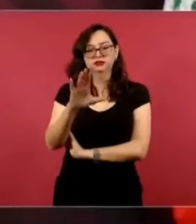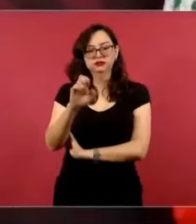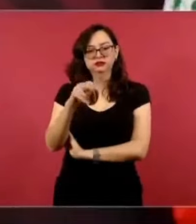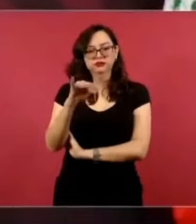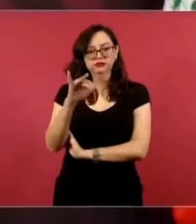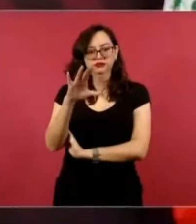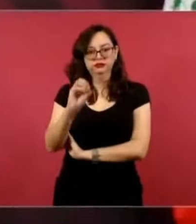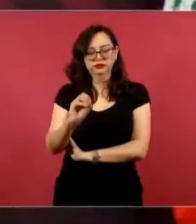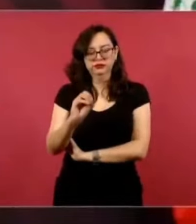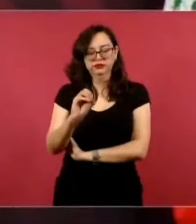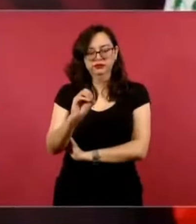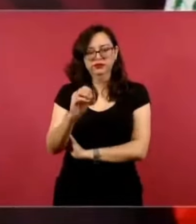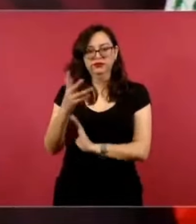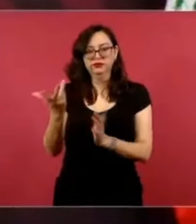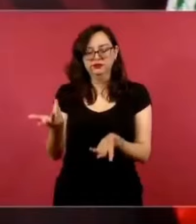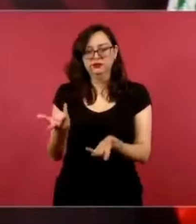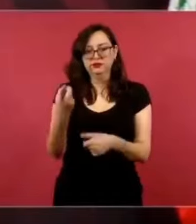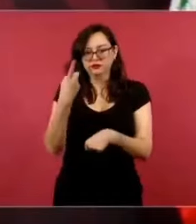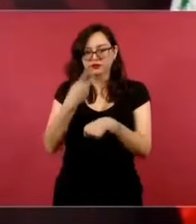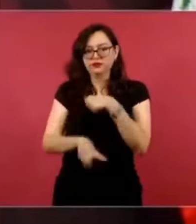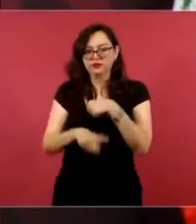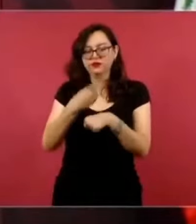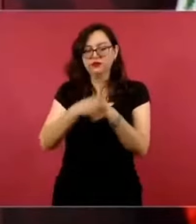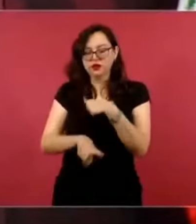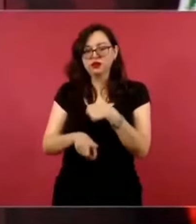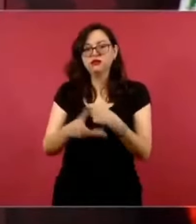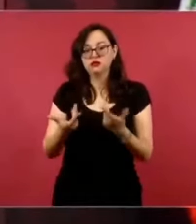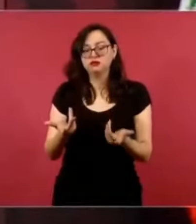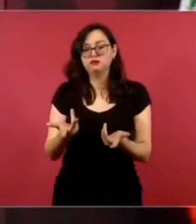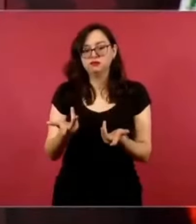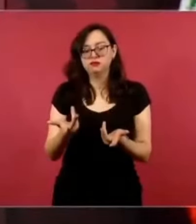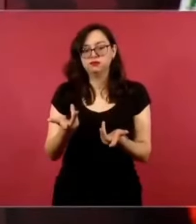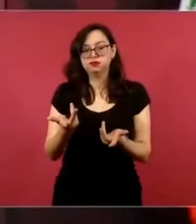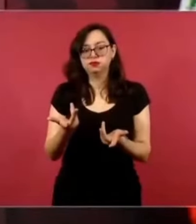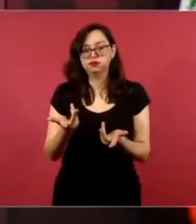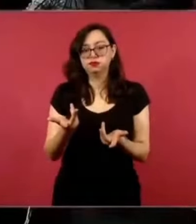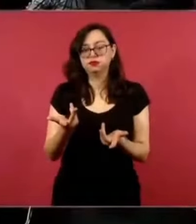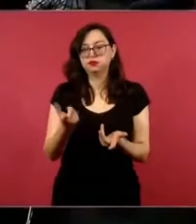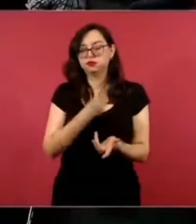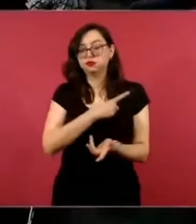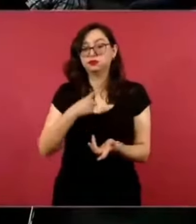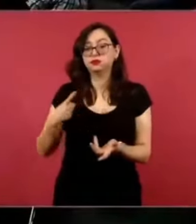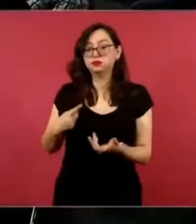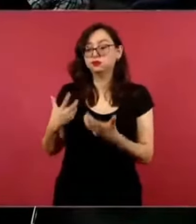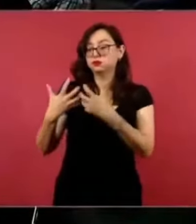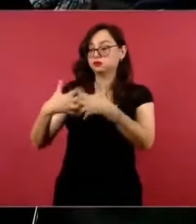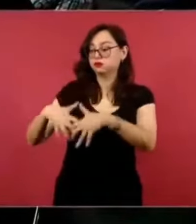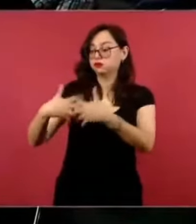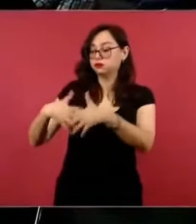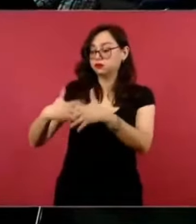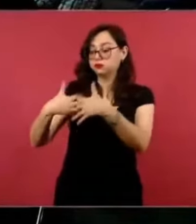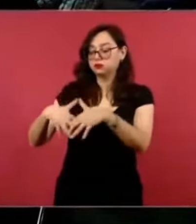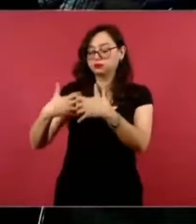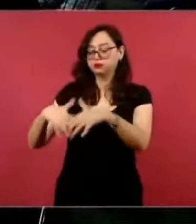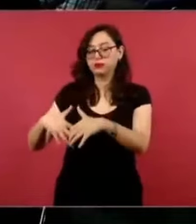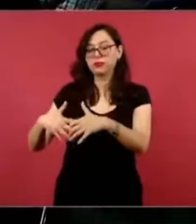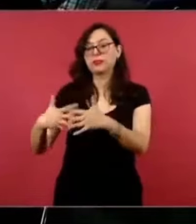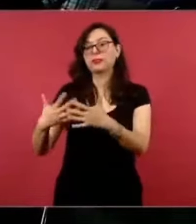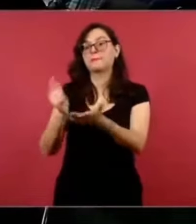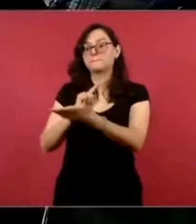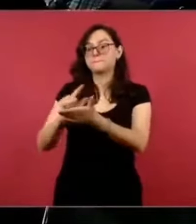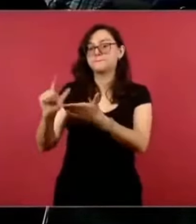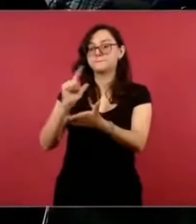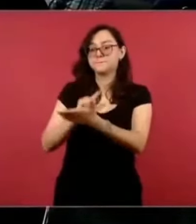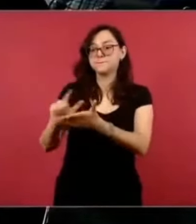pesados, había que poner plantas de tratamiento para el